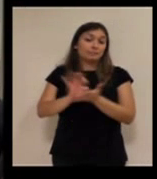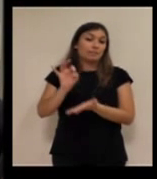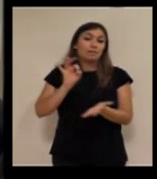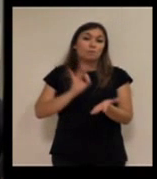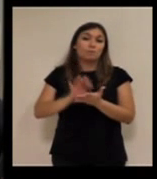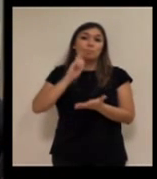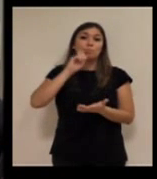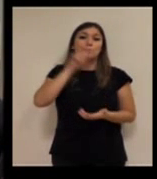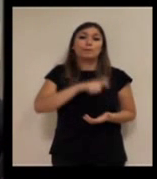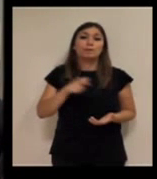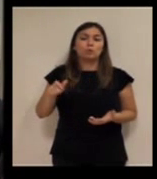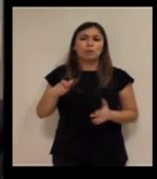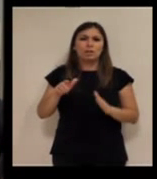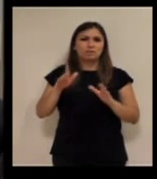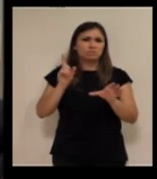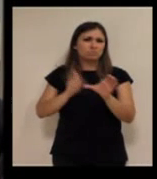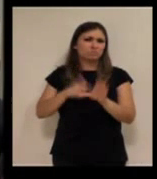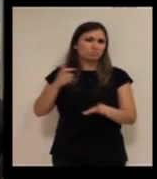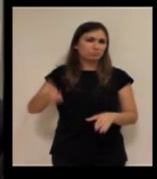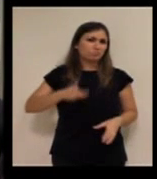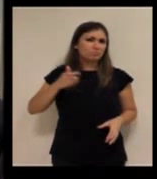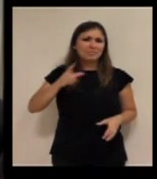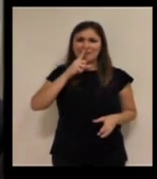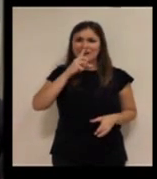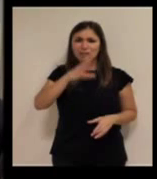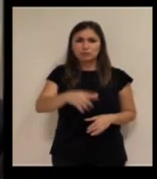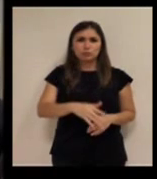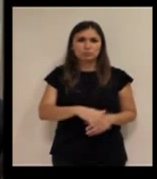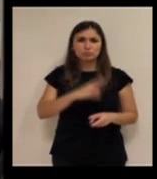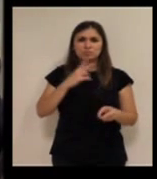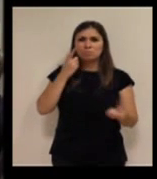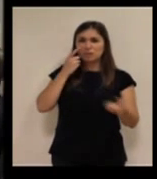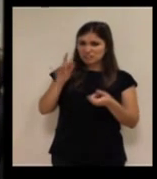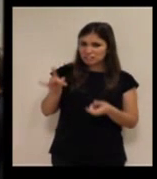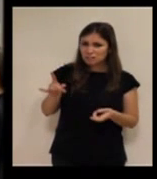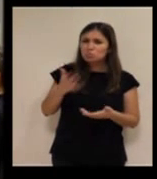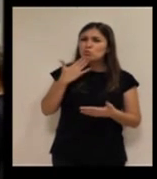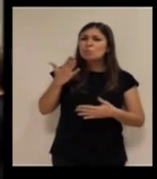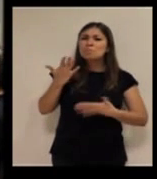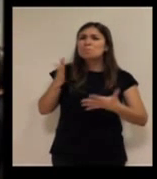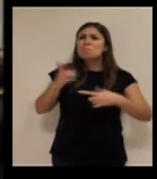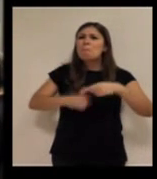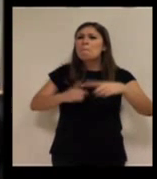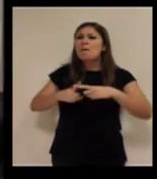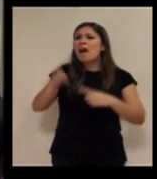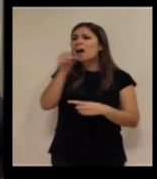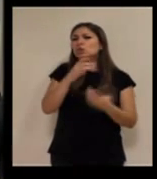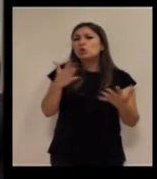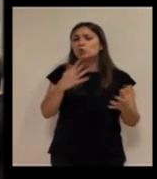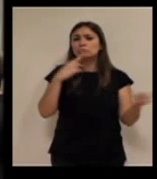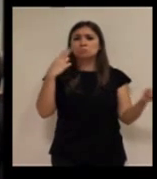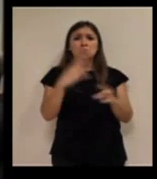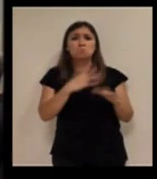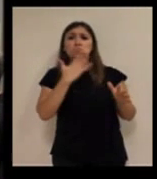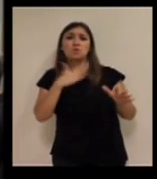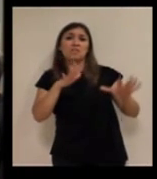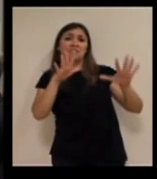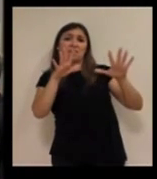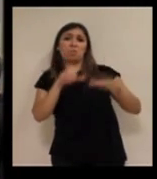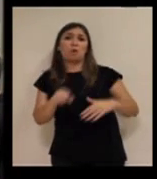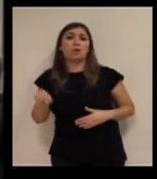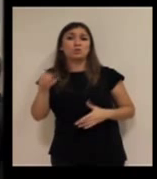Porque yo creo que es un servicio en el que las personas permanecen muchos años. ¿Sí? ¿Qué media podéis decir más o menos que es? 10